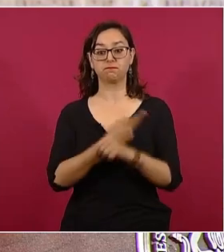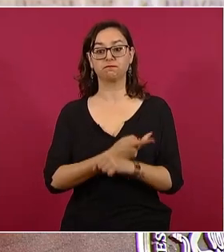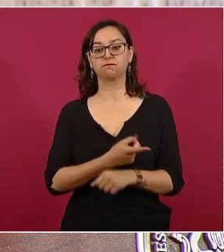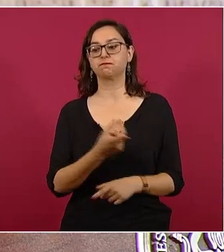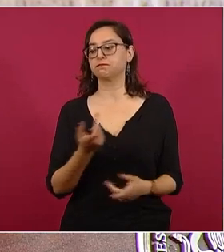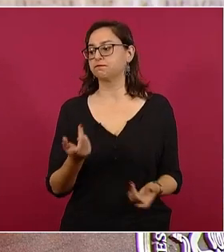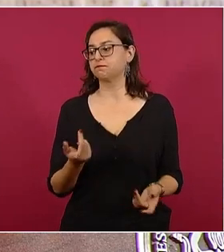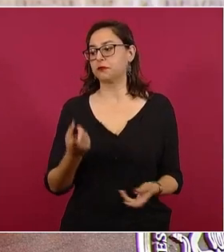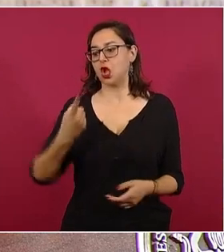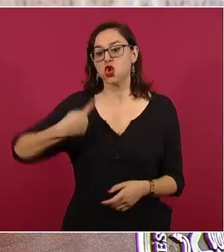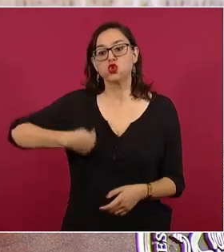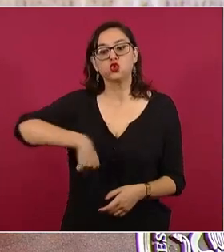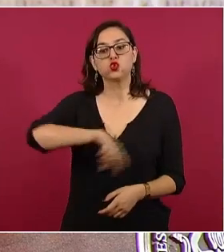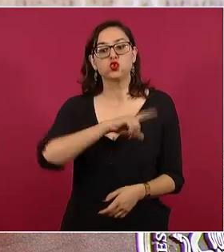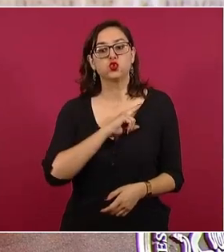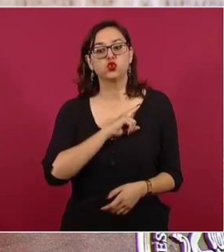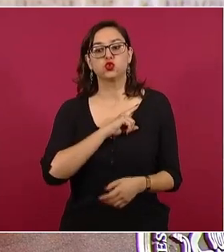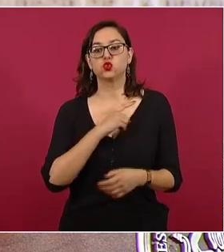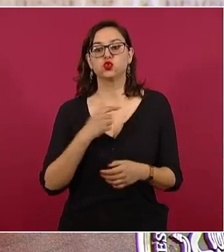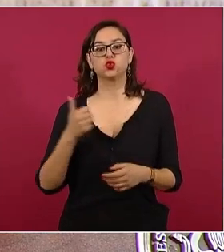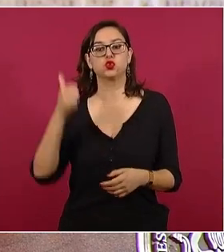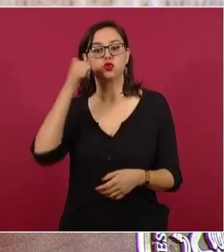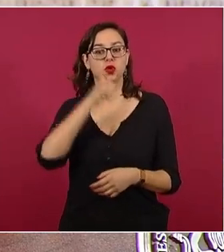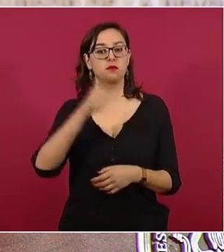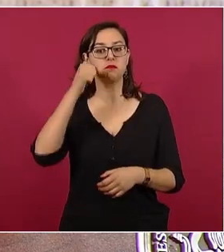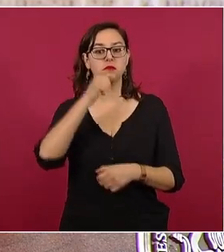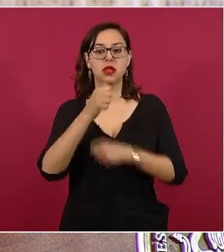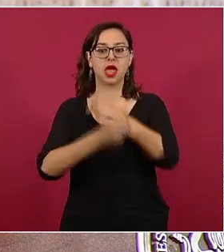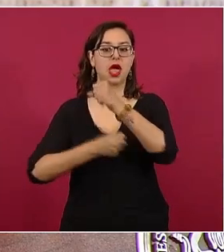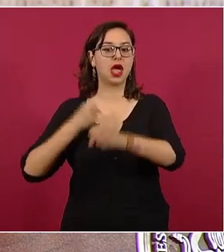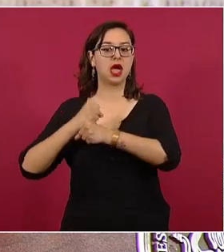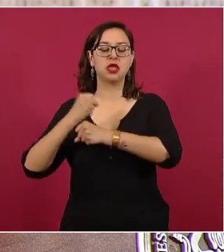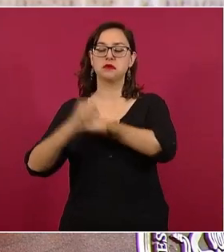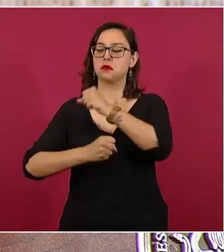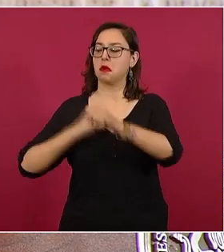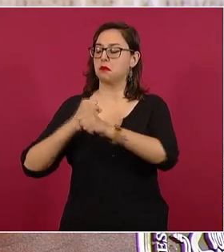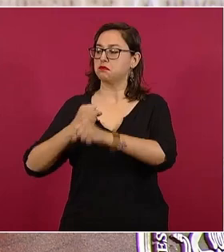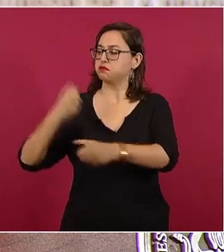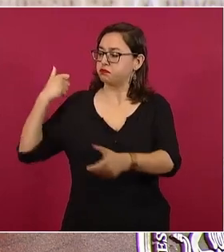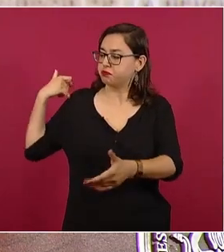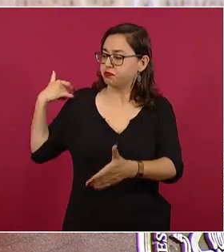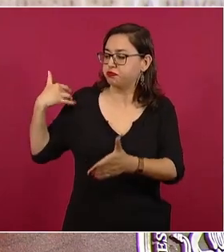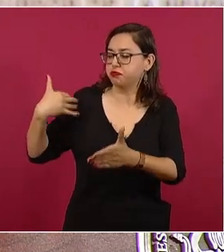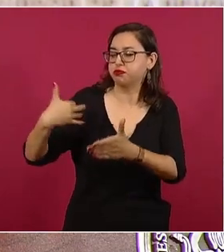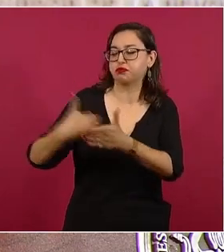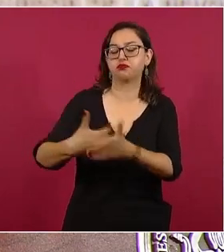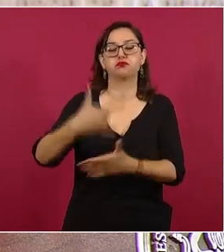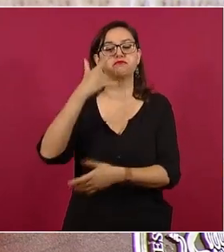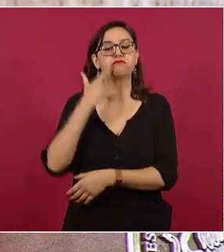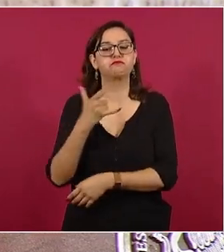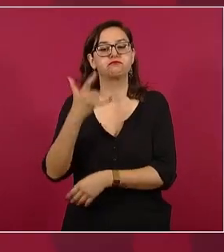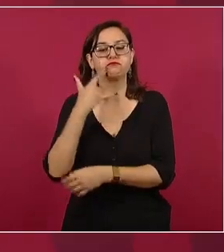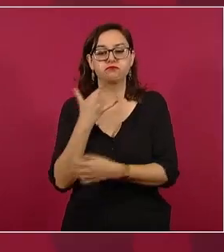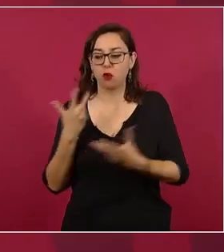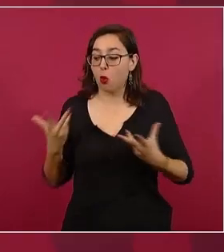Yo soy simpatizante de Hidalgo